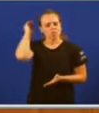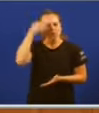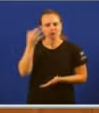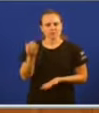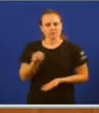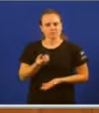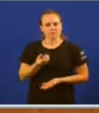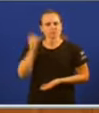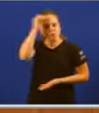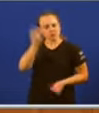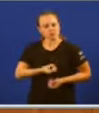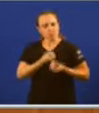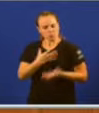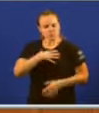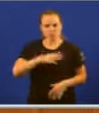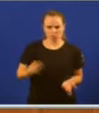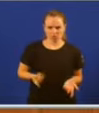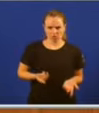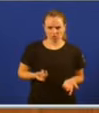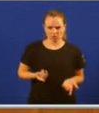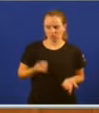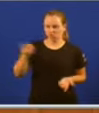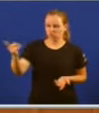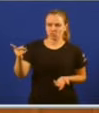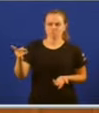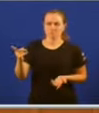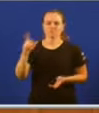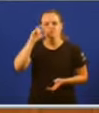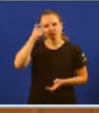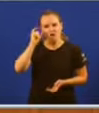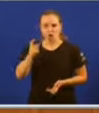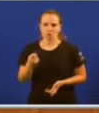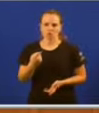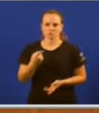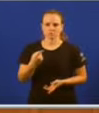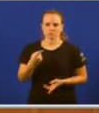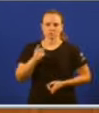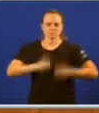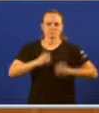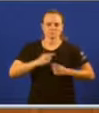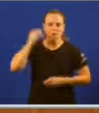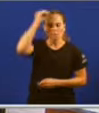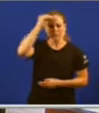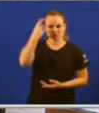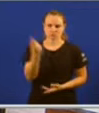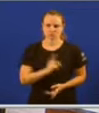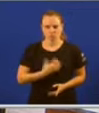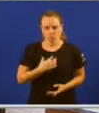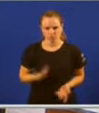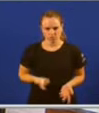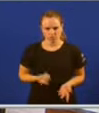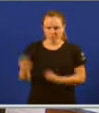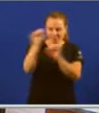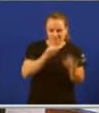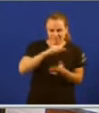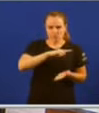pensamos sin ter que teña que ver a santa inquisición de Feijó a decirnos que podemos pensar ou non. non é claro que defendemos